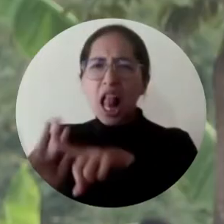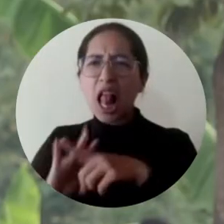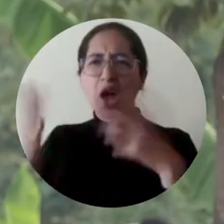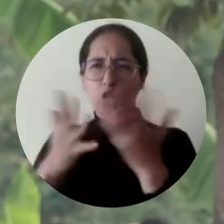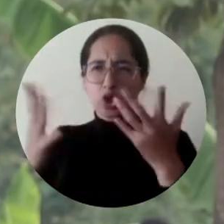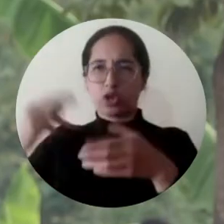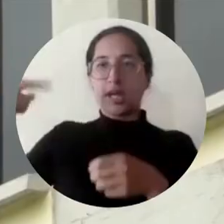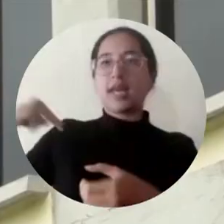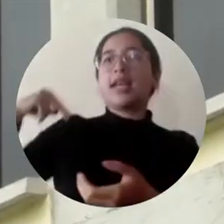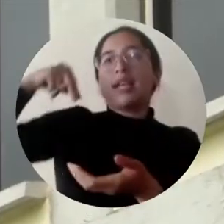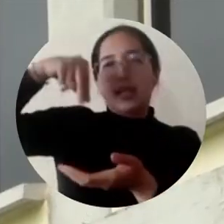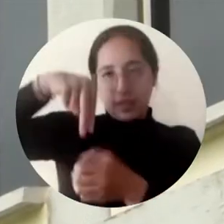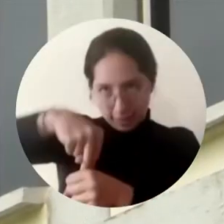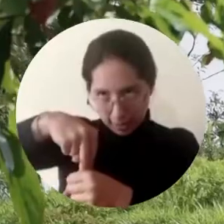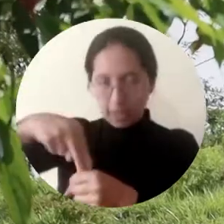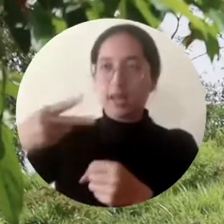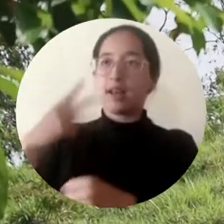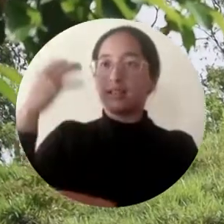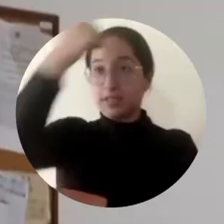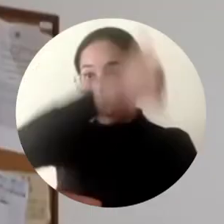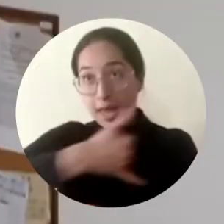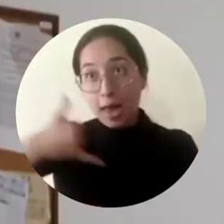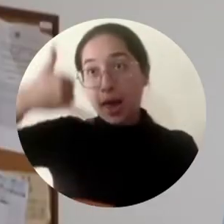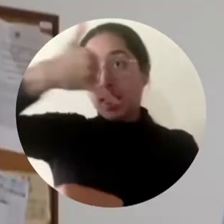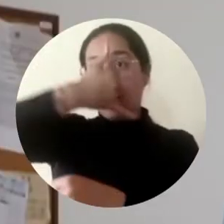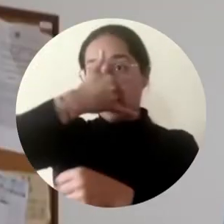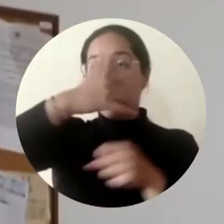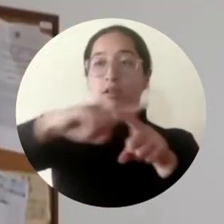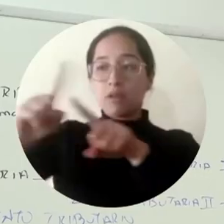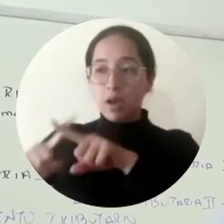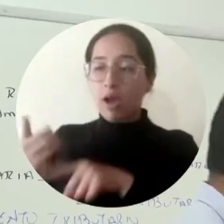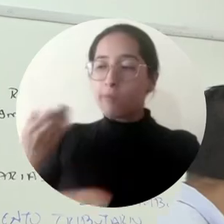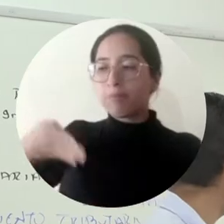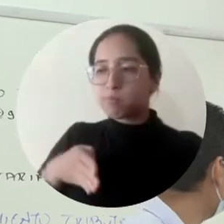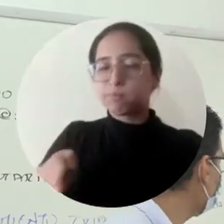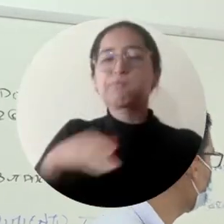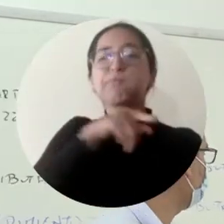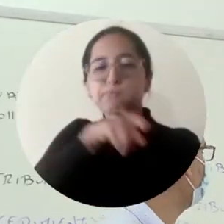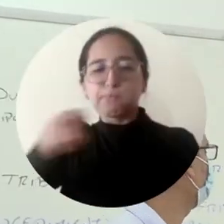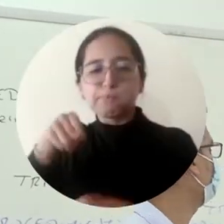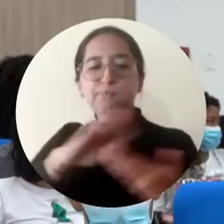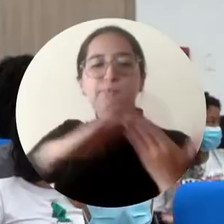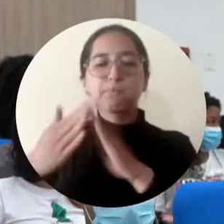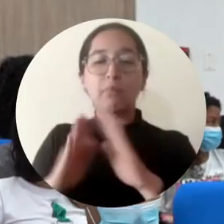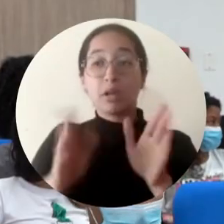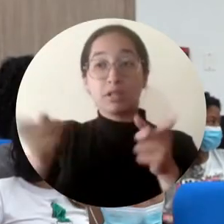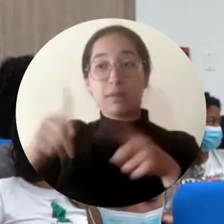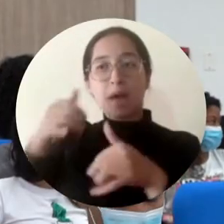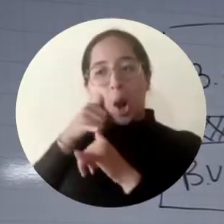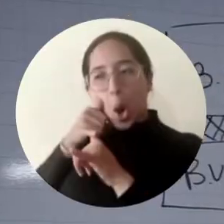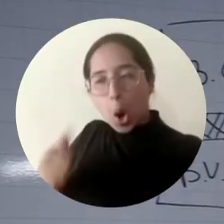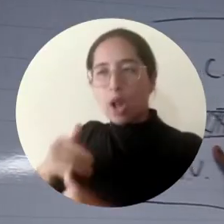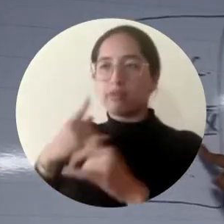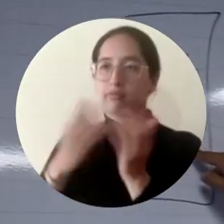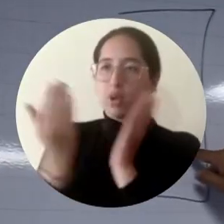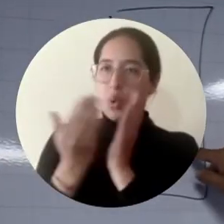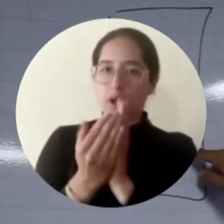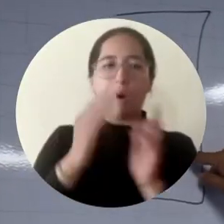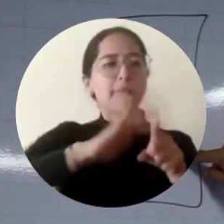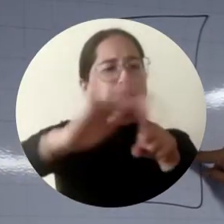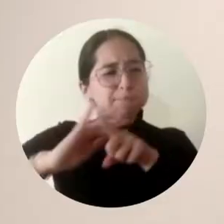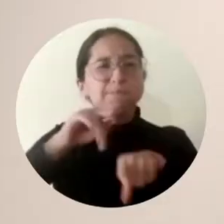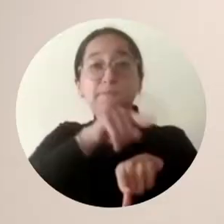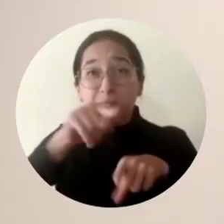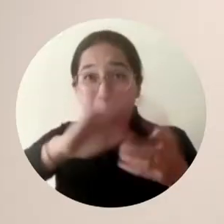comunidades indígenas, afrocolombianas, campesinas, pescadoras, entre otras, en el área de ciencias empresariales y económicas, ingeniería y